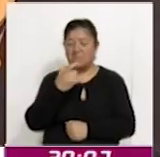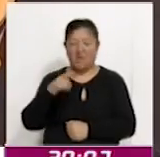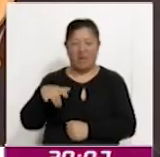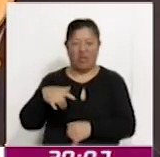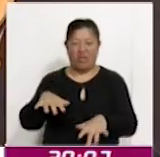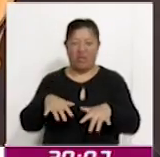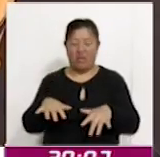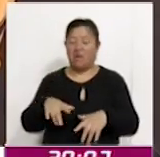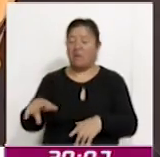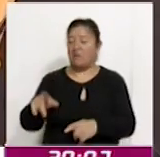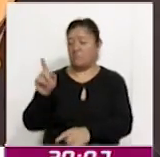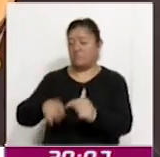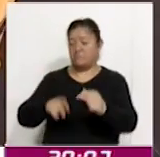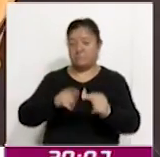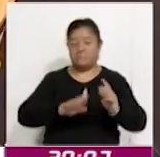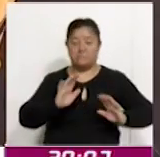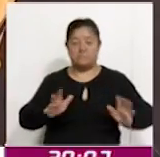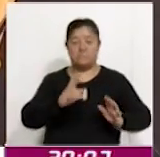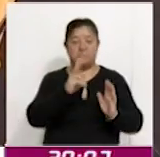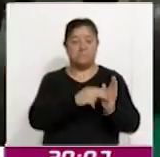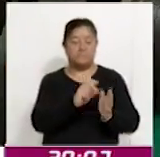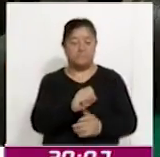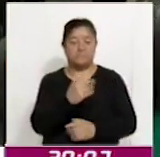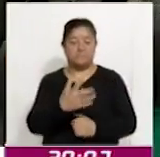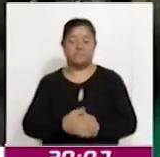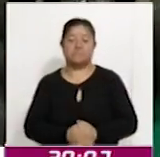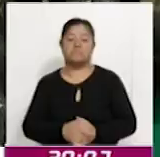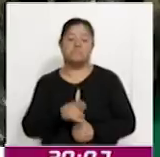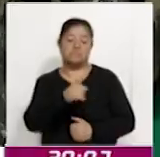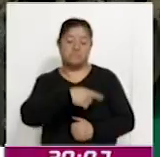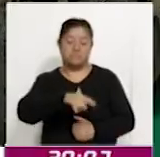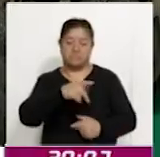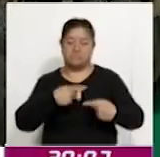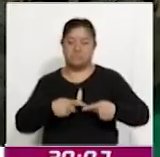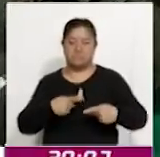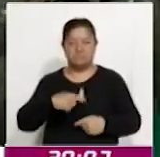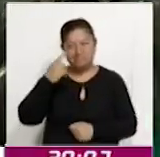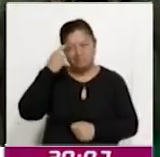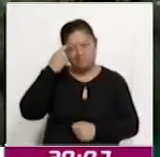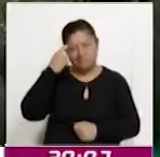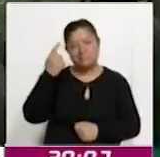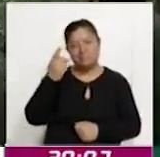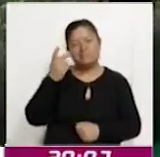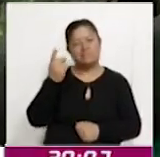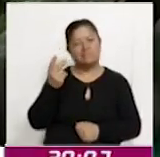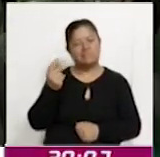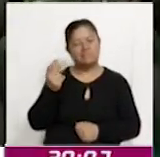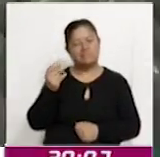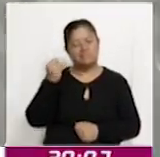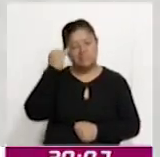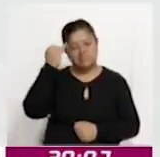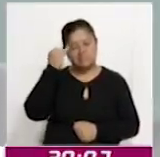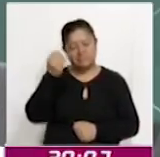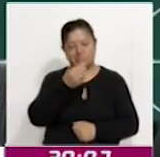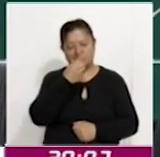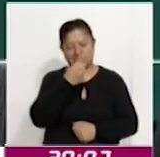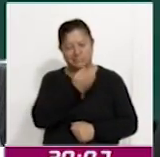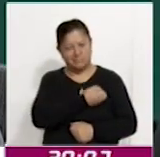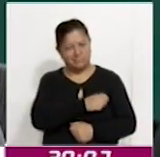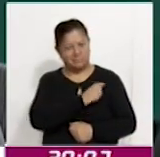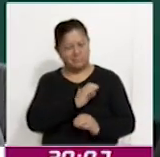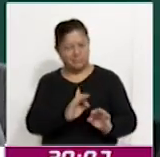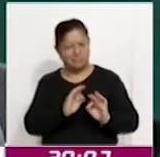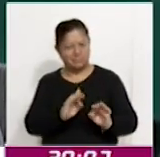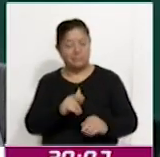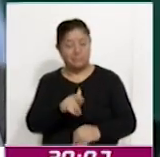2025. Esto permitirá a los emprendedores desarrollar productos que satisfagan la creciente demanda de opciones nutritivas. Allí hay un